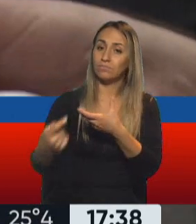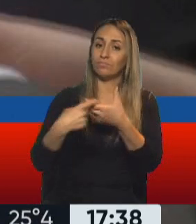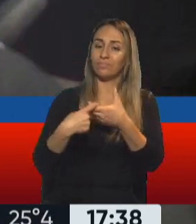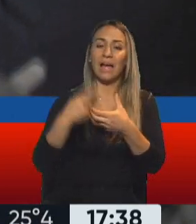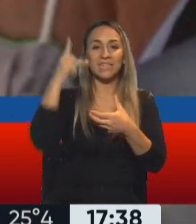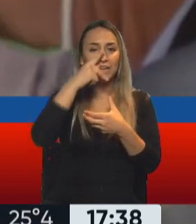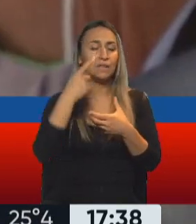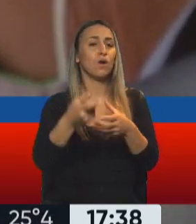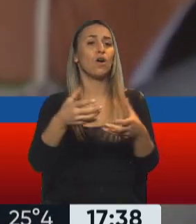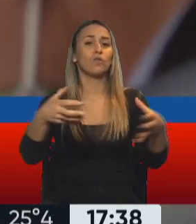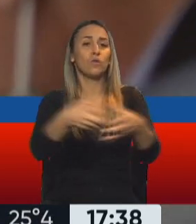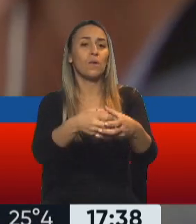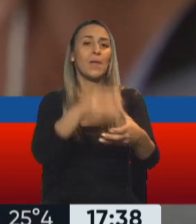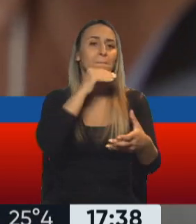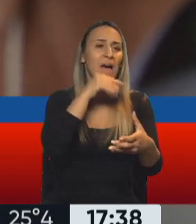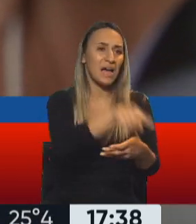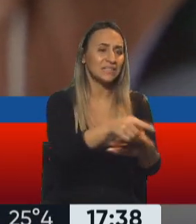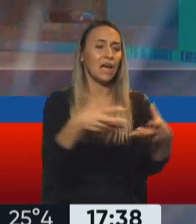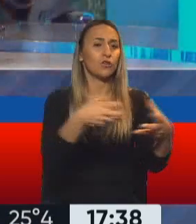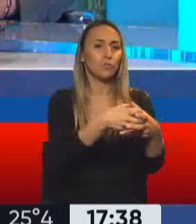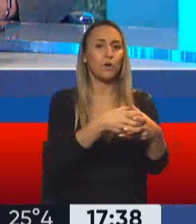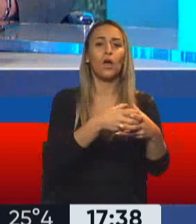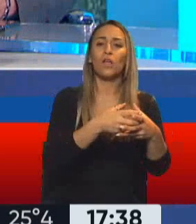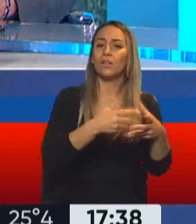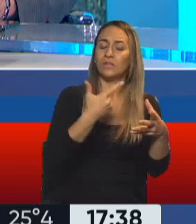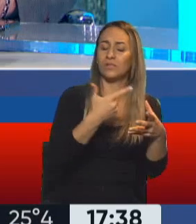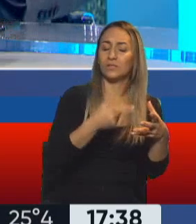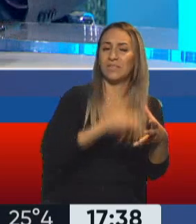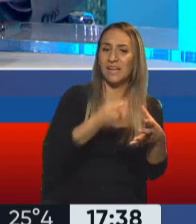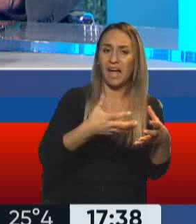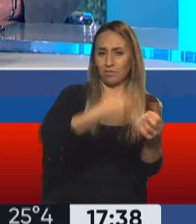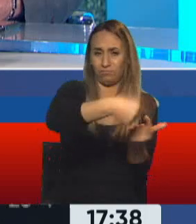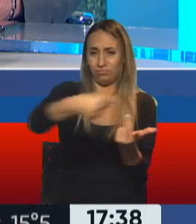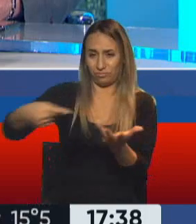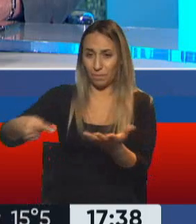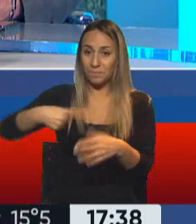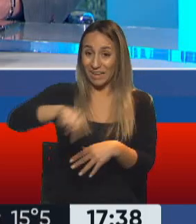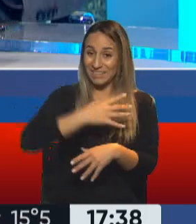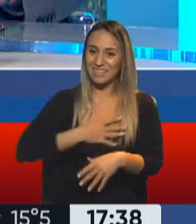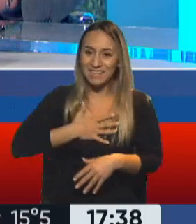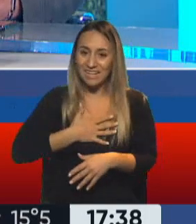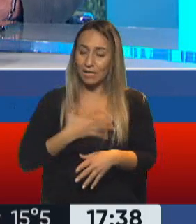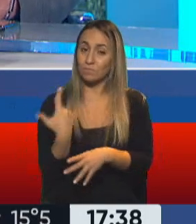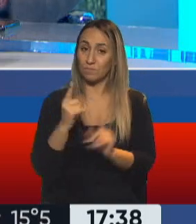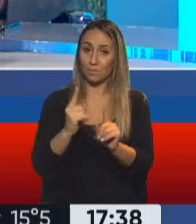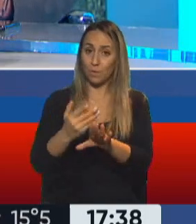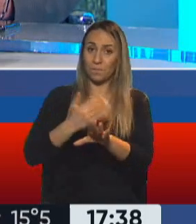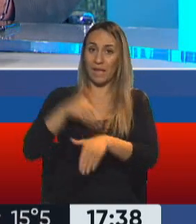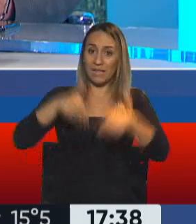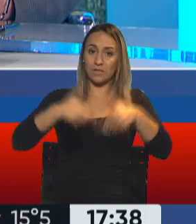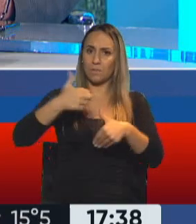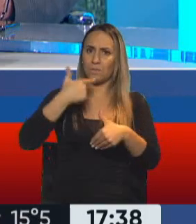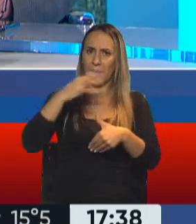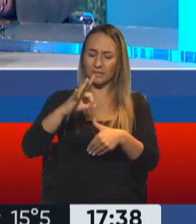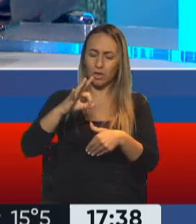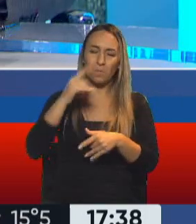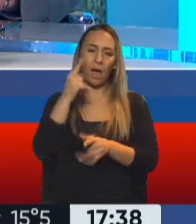al masismo, hasta sectores vinculados a las organizaciones sociales. Sienten que cuando llegó el resultado de las PASO tan sorpresivo, dicen, bueno, ¿por qué falló